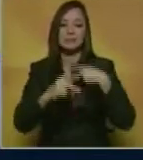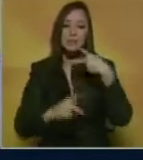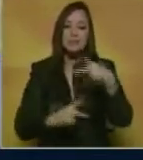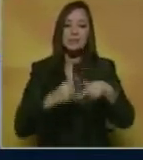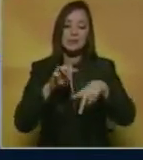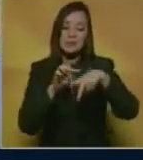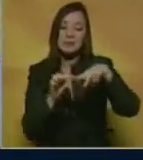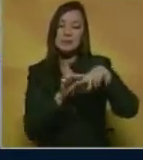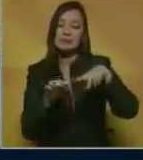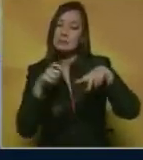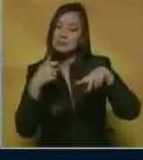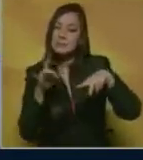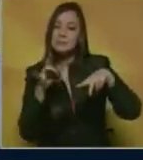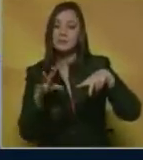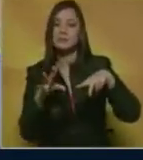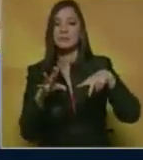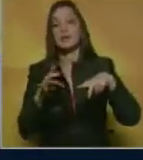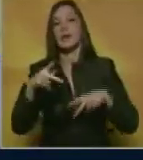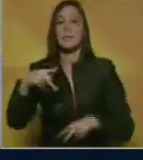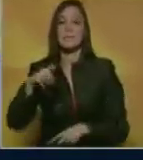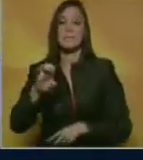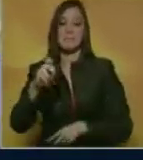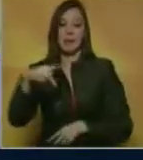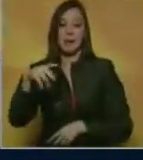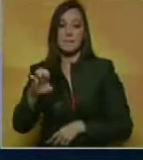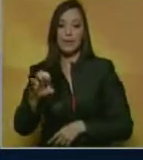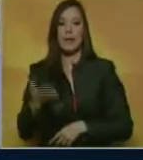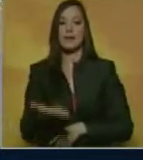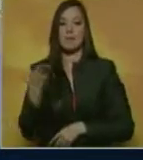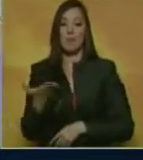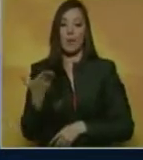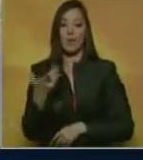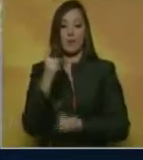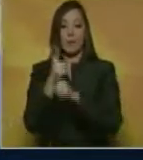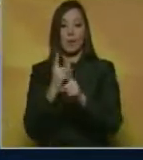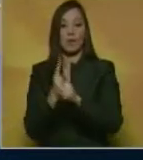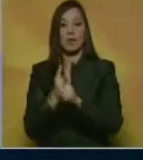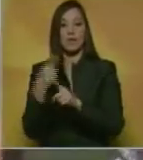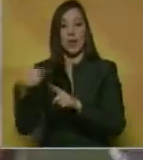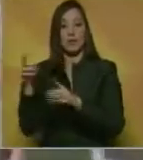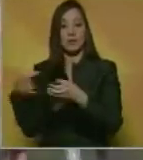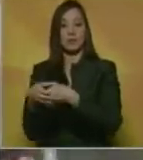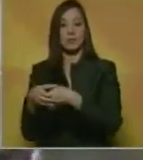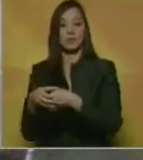recuperación Pepe es la principal duda en la saga merengue para el choque ante los andaluces.